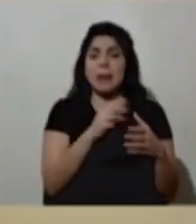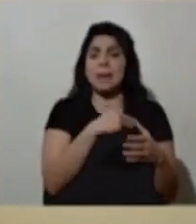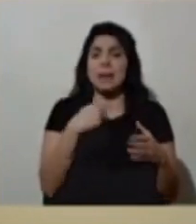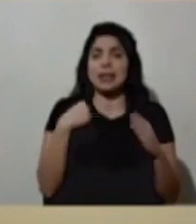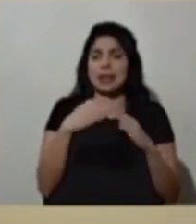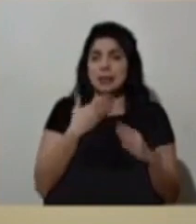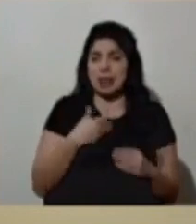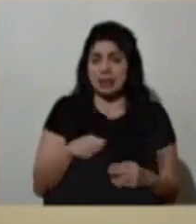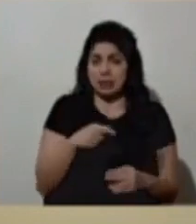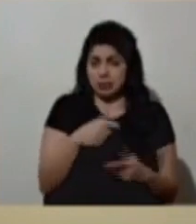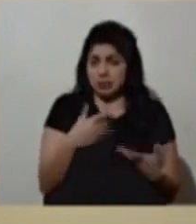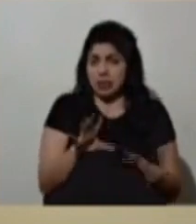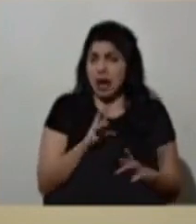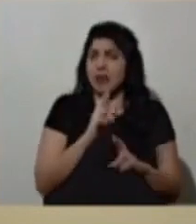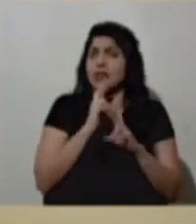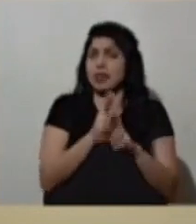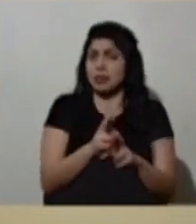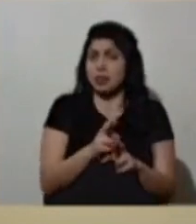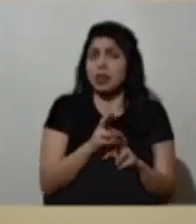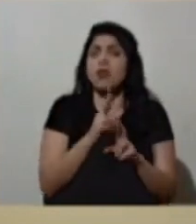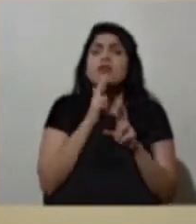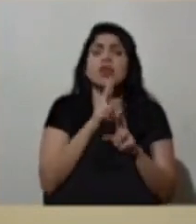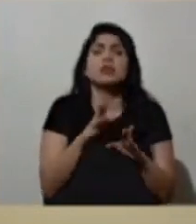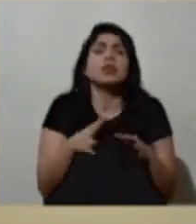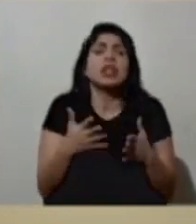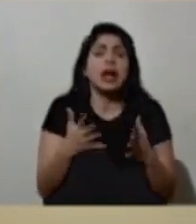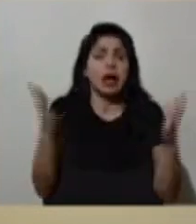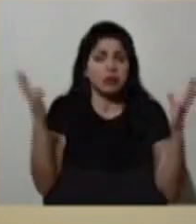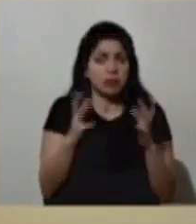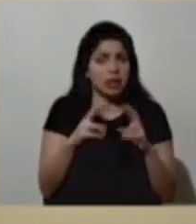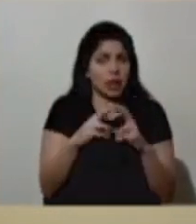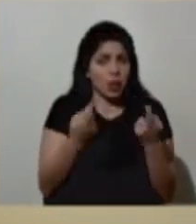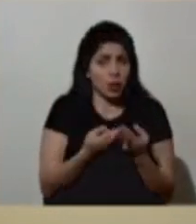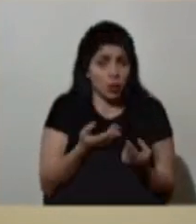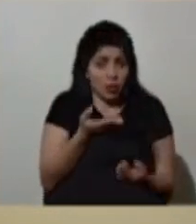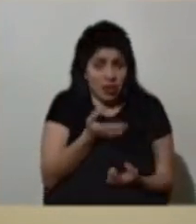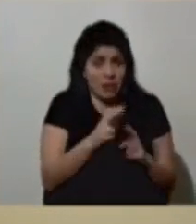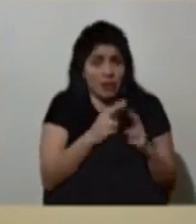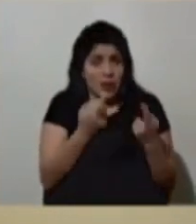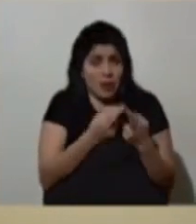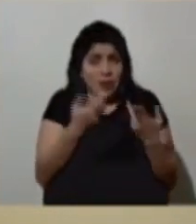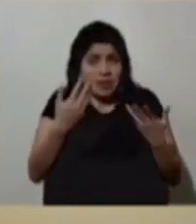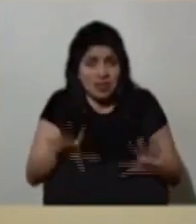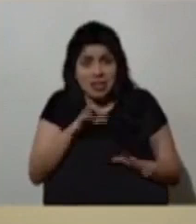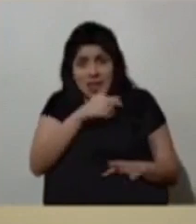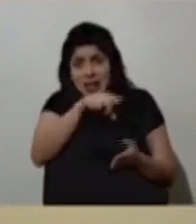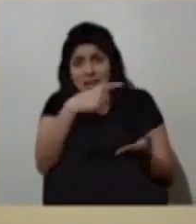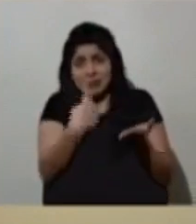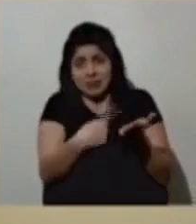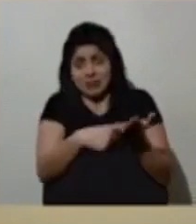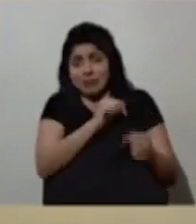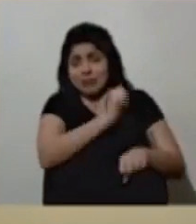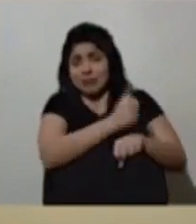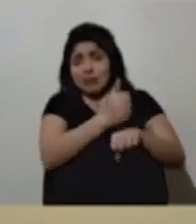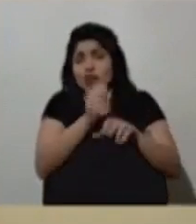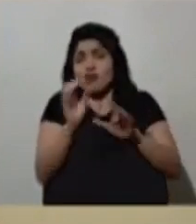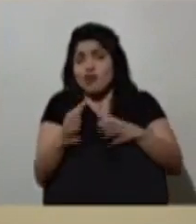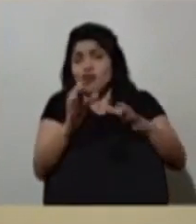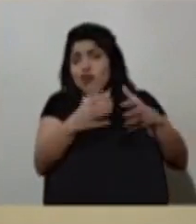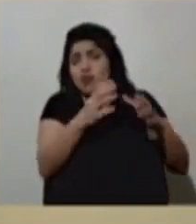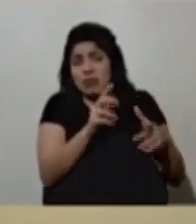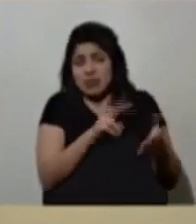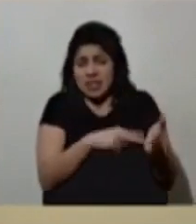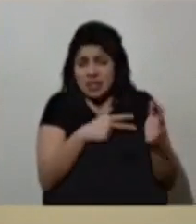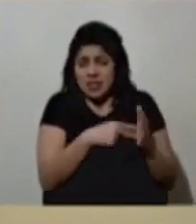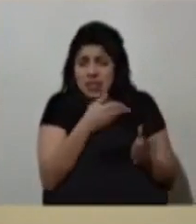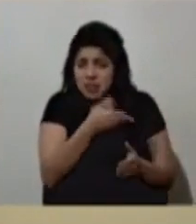la respuesta. La respuesta fue hacer una reunión. Y en esa reunión ellos abordaron, integraron unos grupos de trabajo y demás. Así que eso